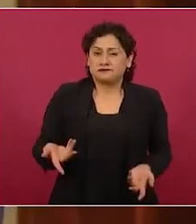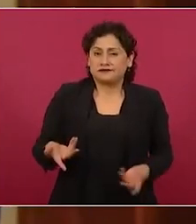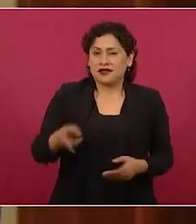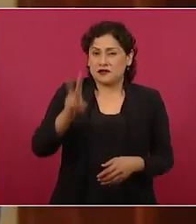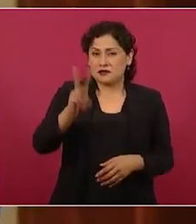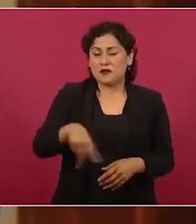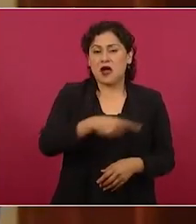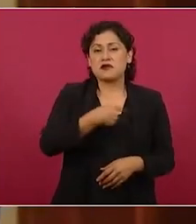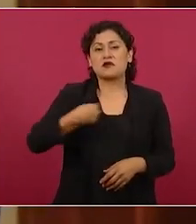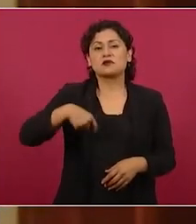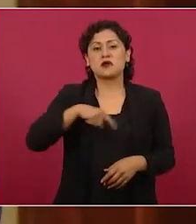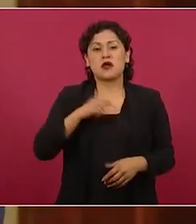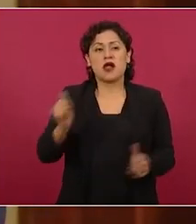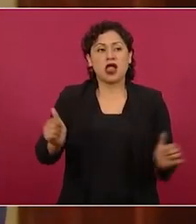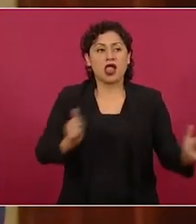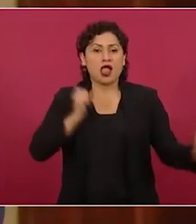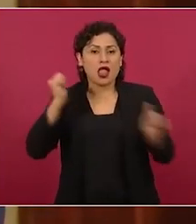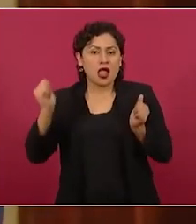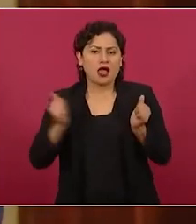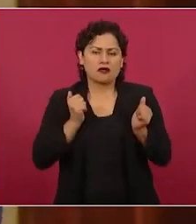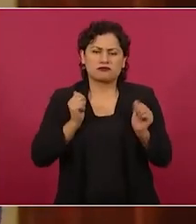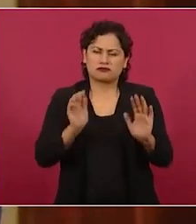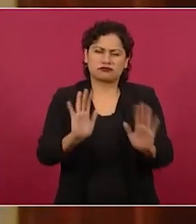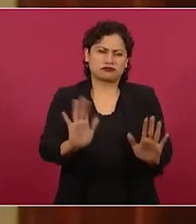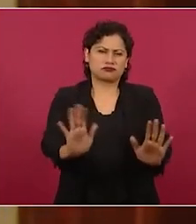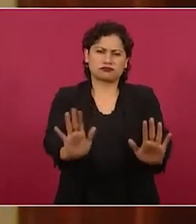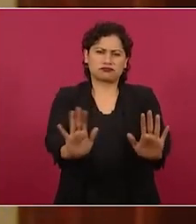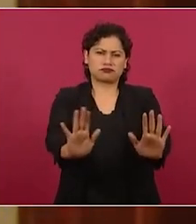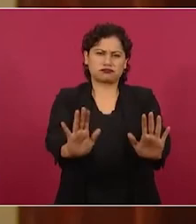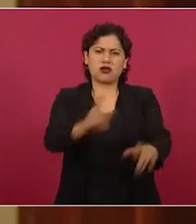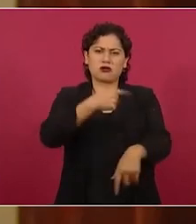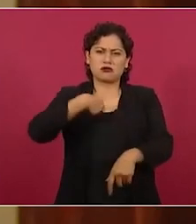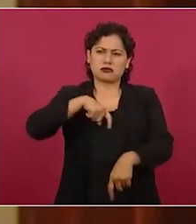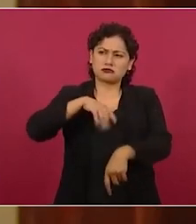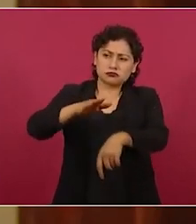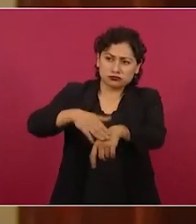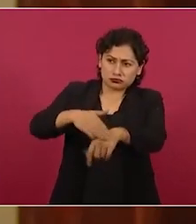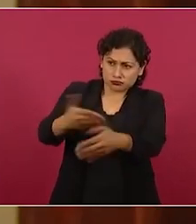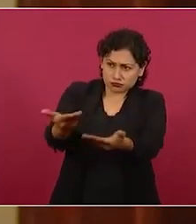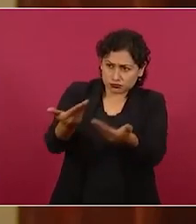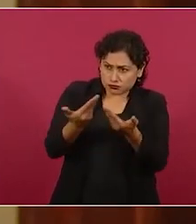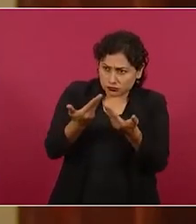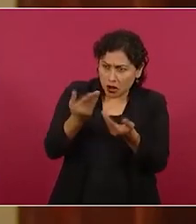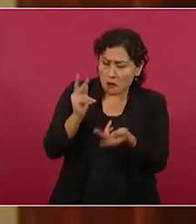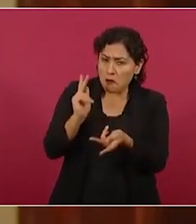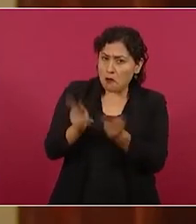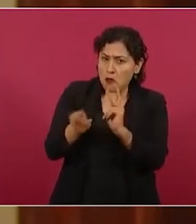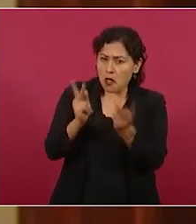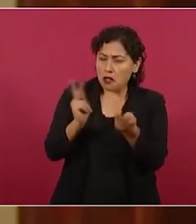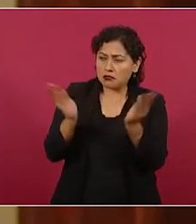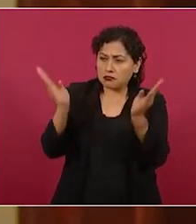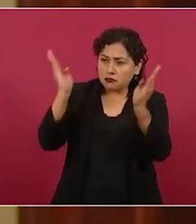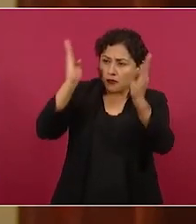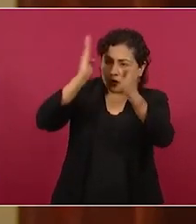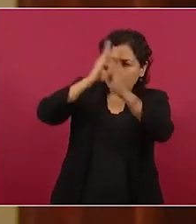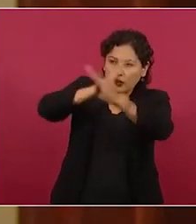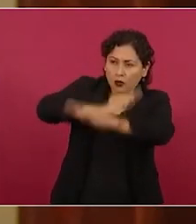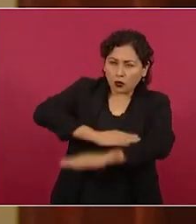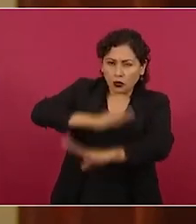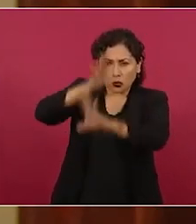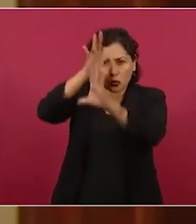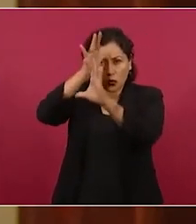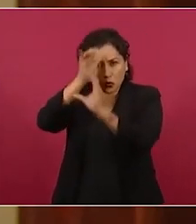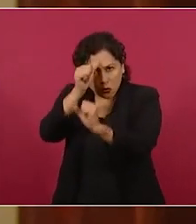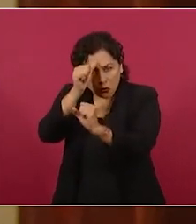arbitraria, los estamos llamando a un diálogo para buscar un acuerdo,